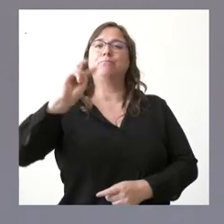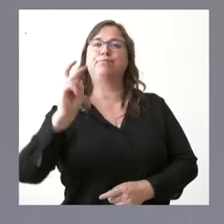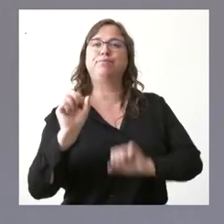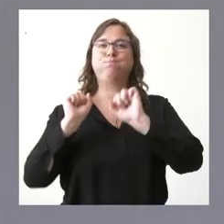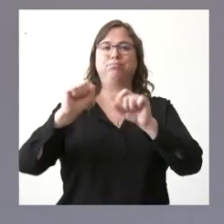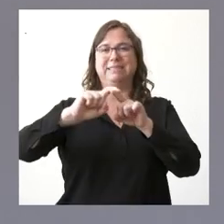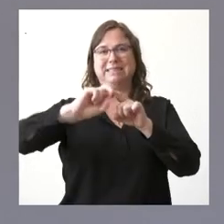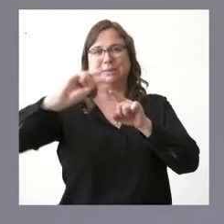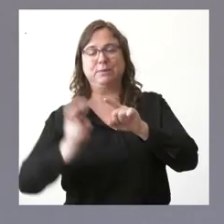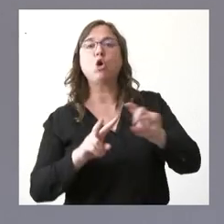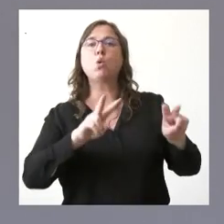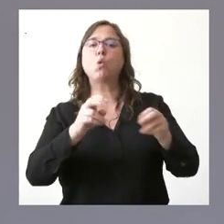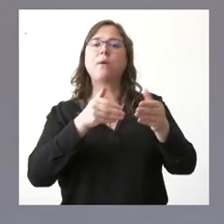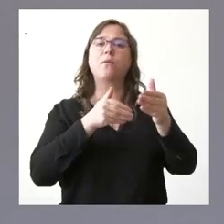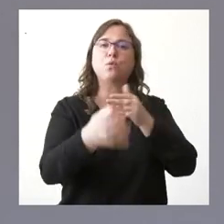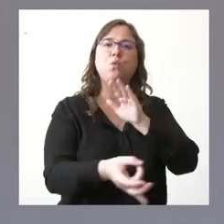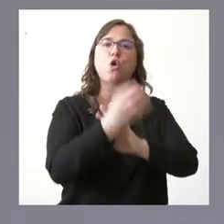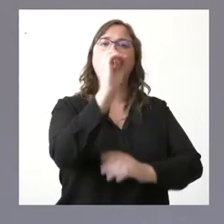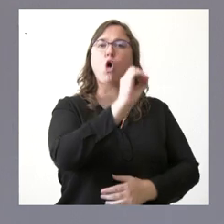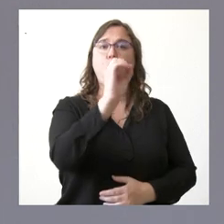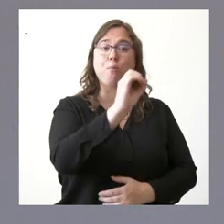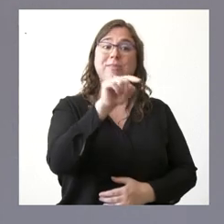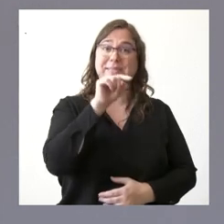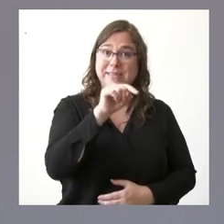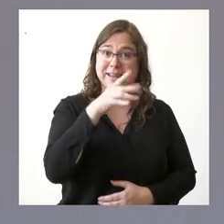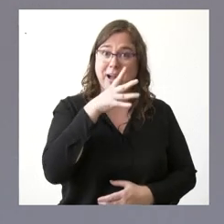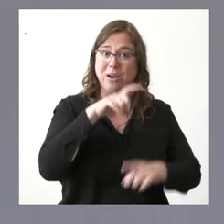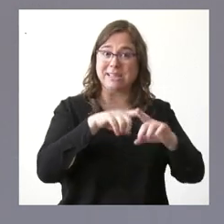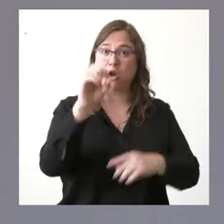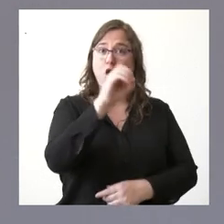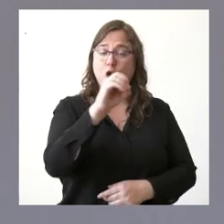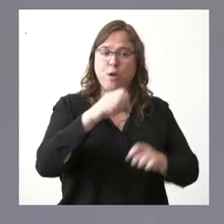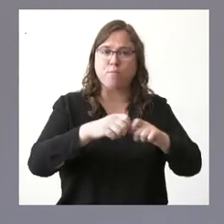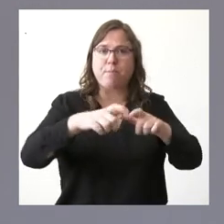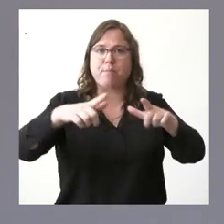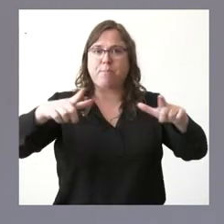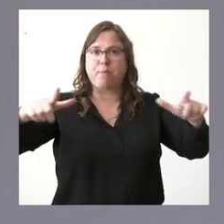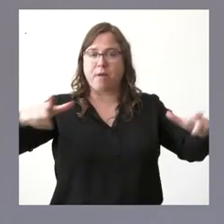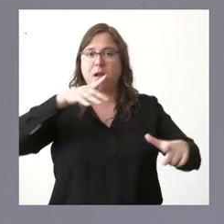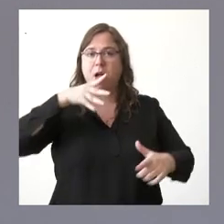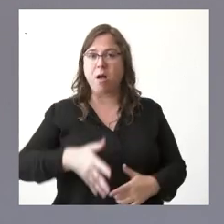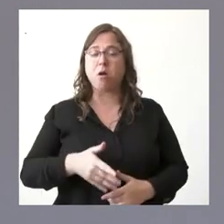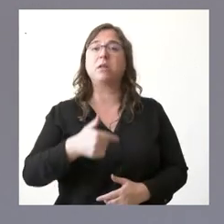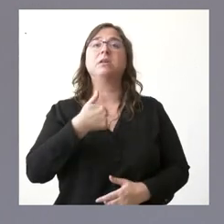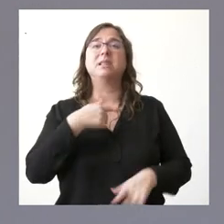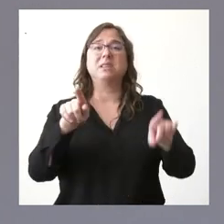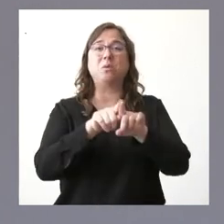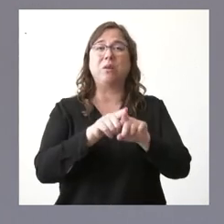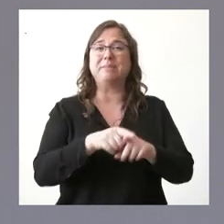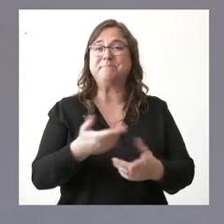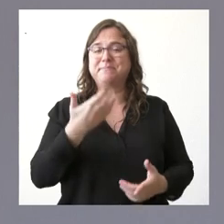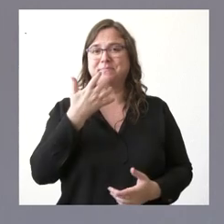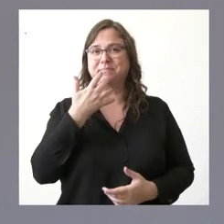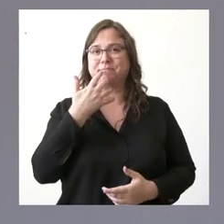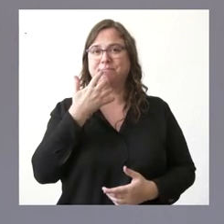estas nuevas cepas de Omicron que son las que ahora tienen más extensión y más impacto poco tiene que ver aunque